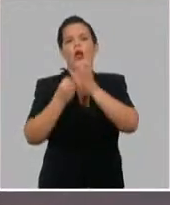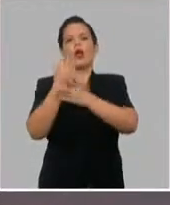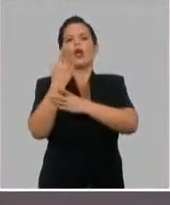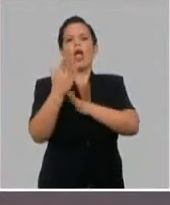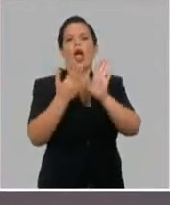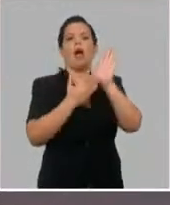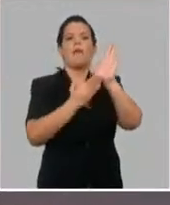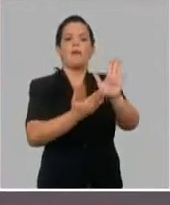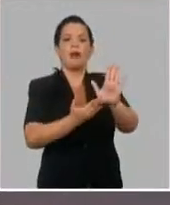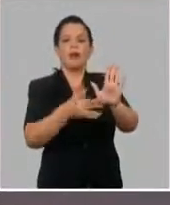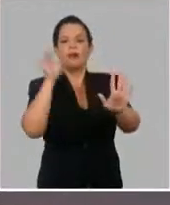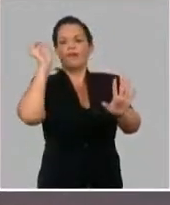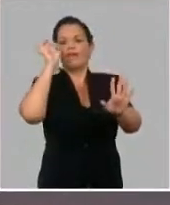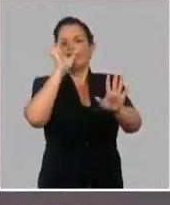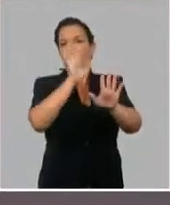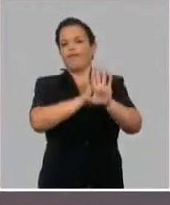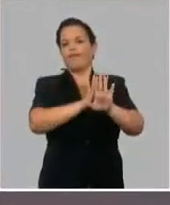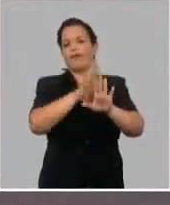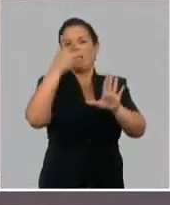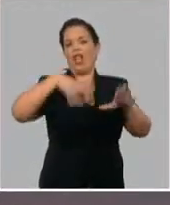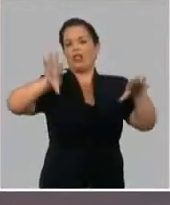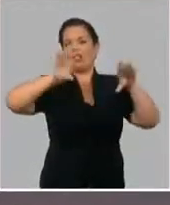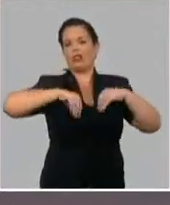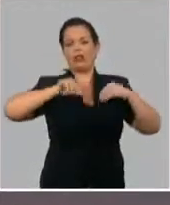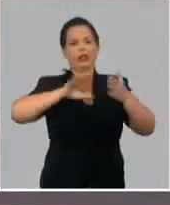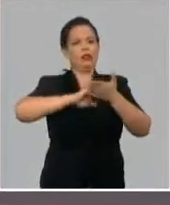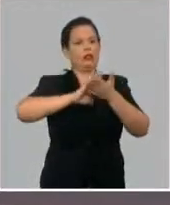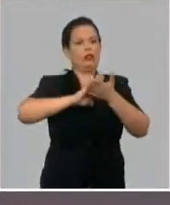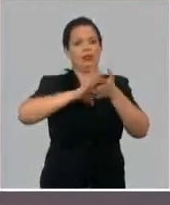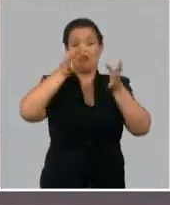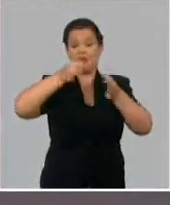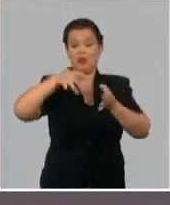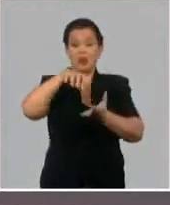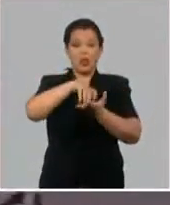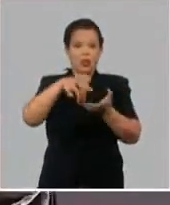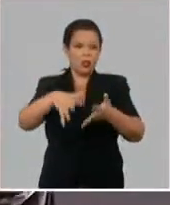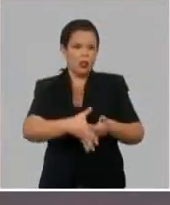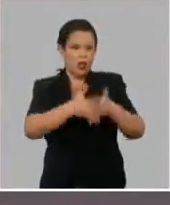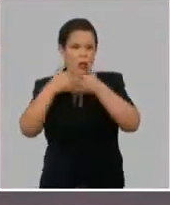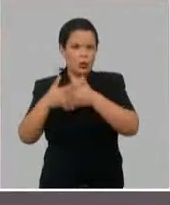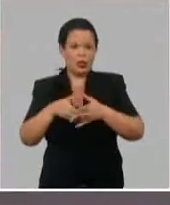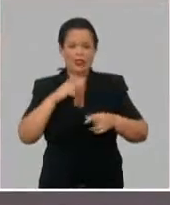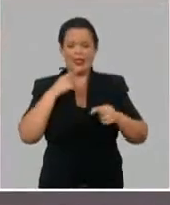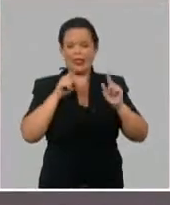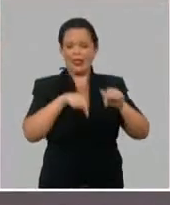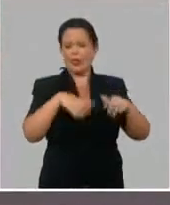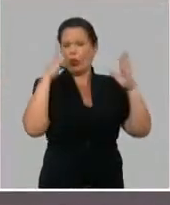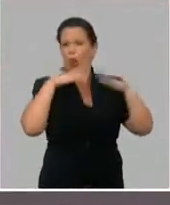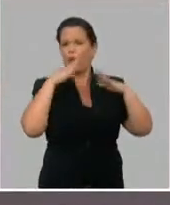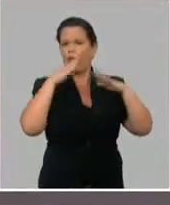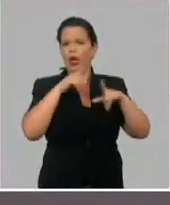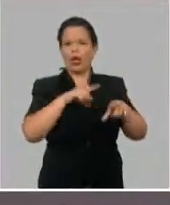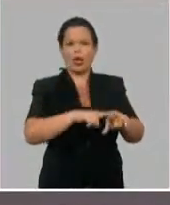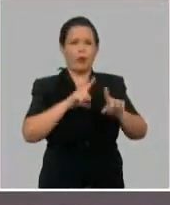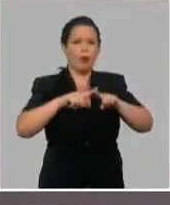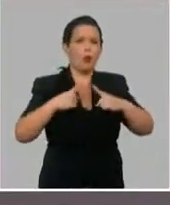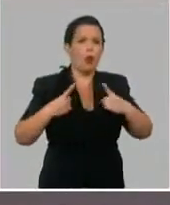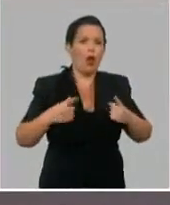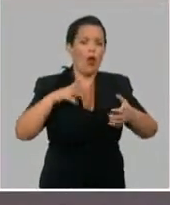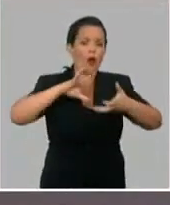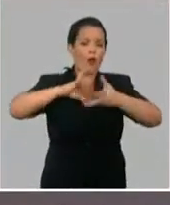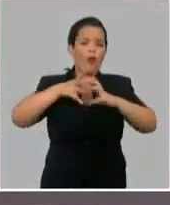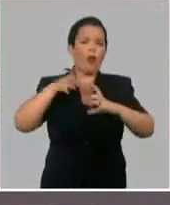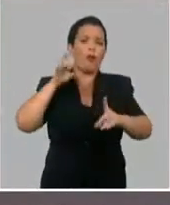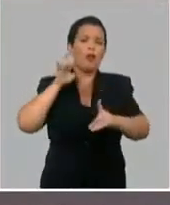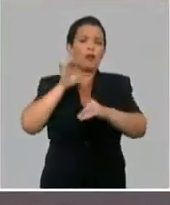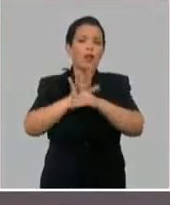y que fue rechazado. Y que la propia Academia de Ciencias de Estados Unidos dice que no tiene valor porque las cosas estaban aplicando, no se sabe